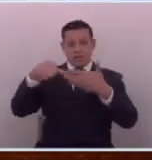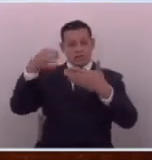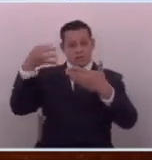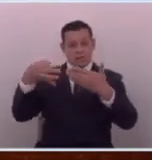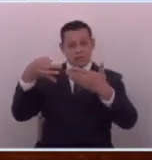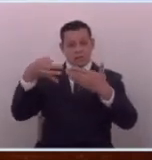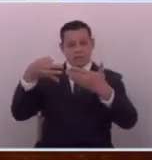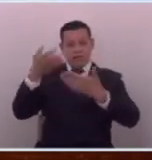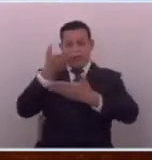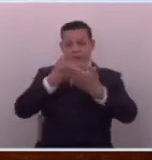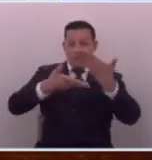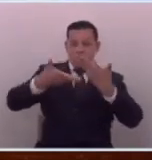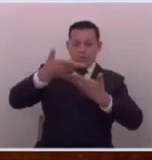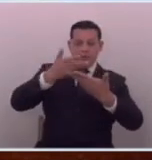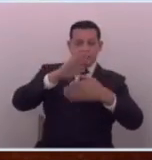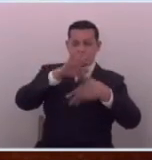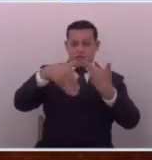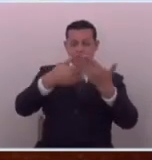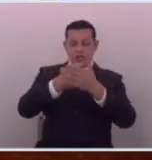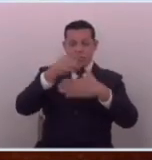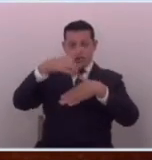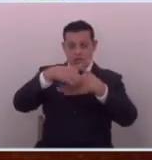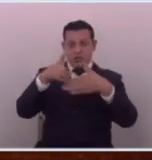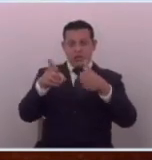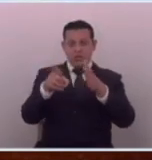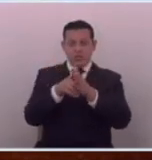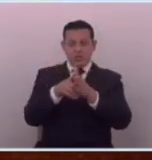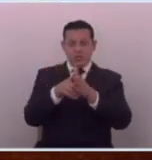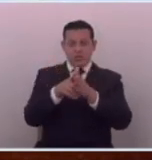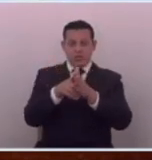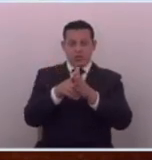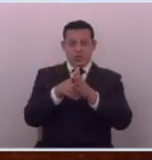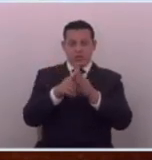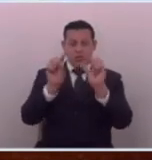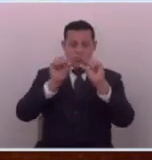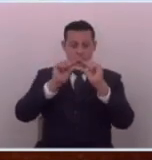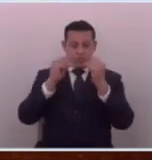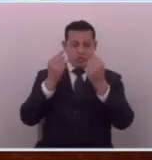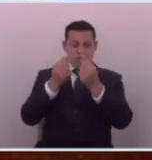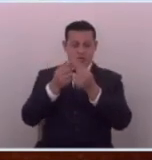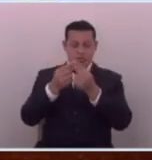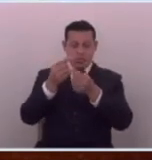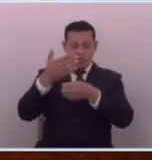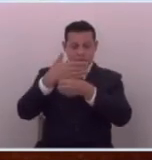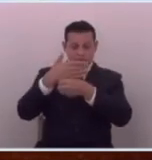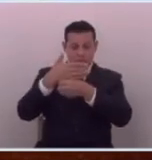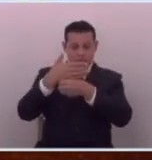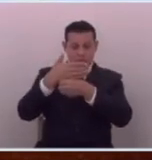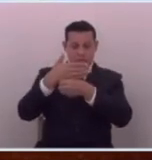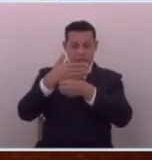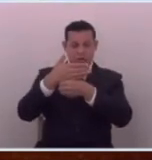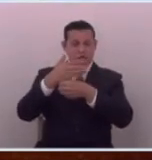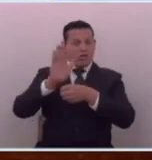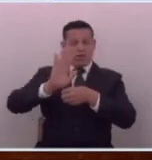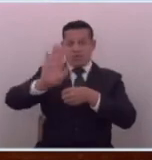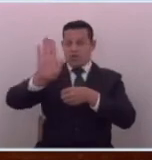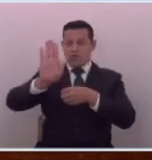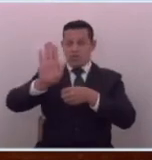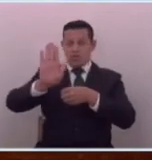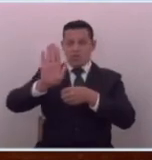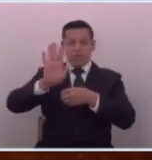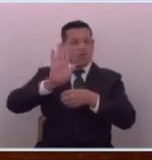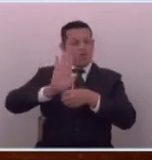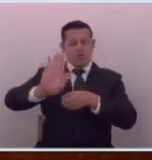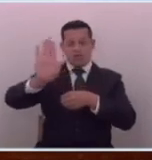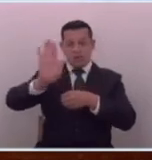quedaban bien todos esos diputados corporativos quedaban bien y nunca se atrevieron